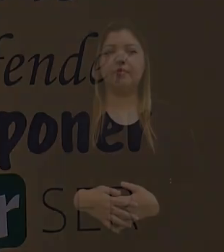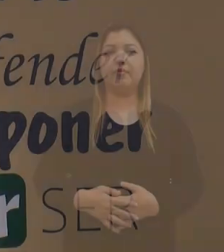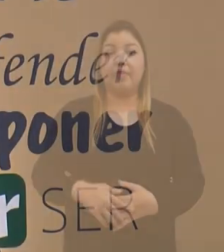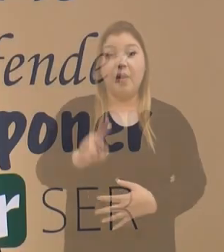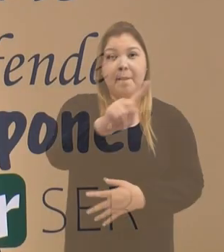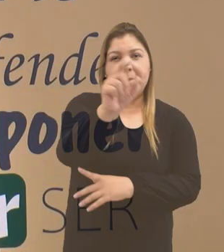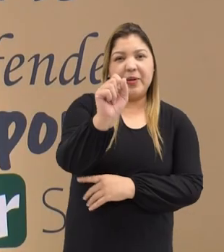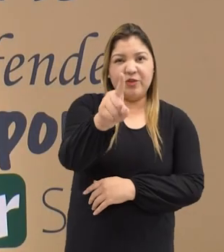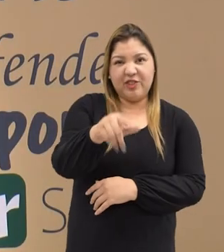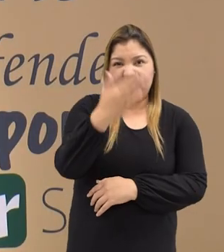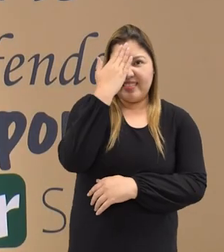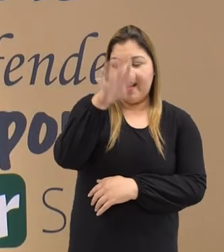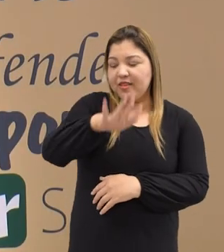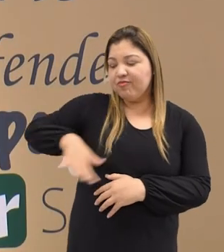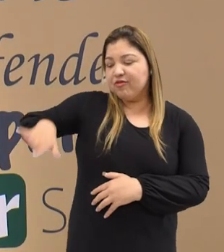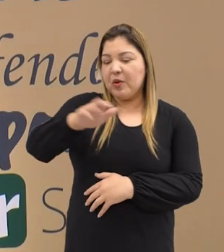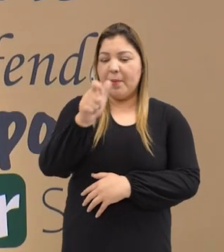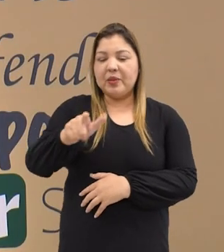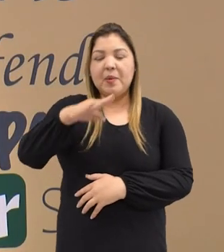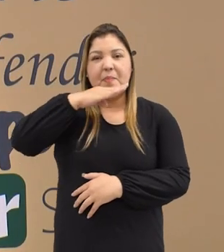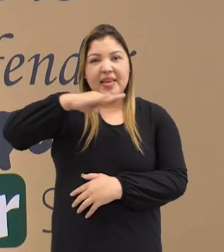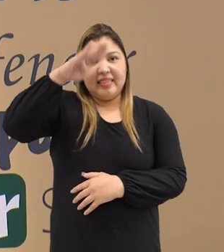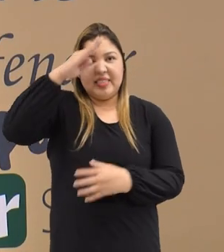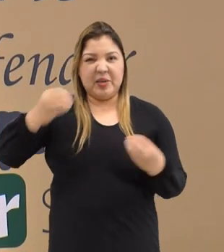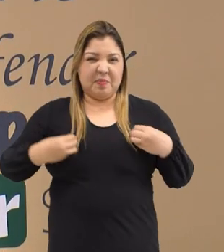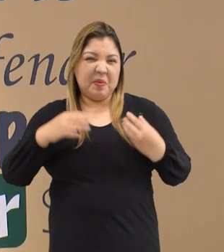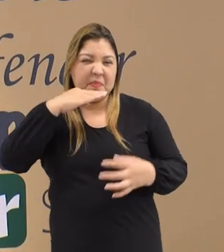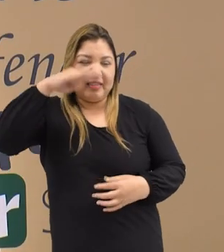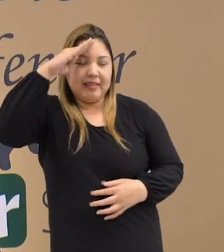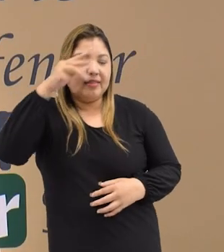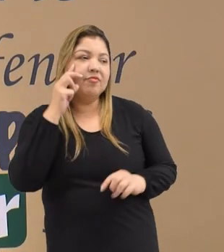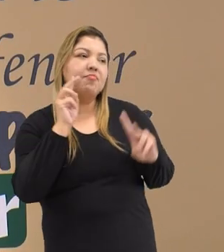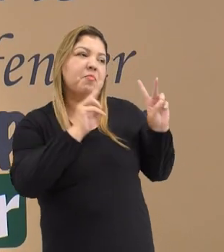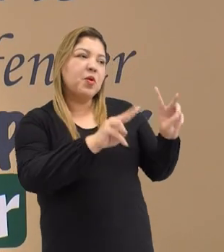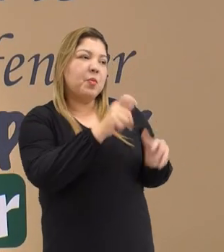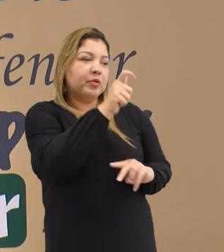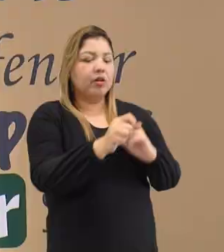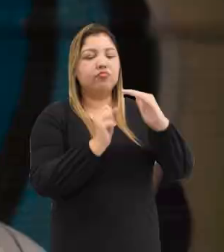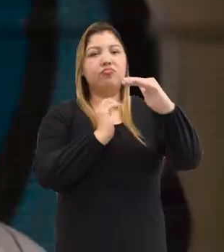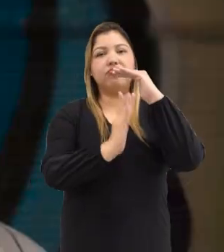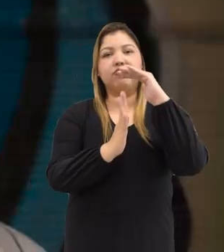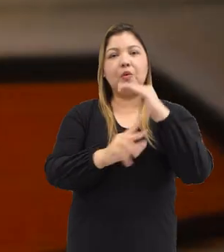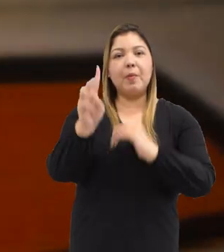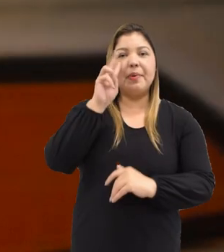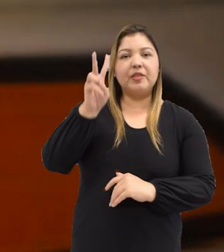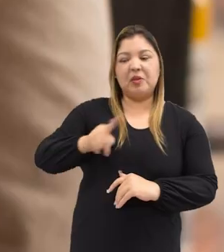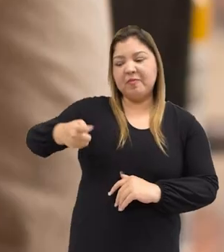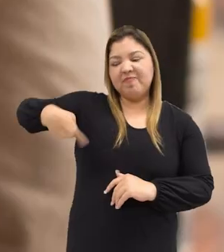¿Sabes qué se dice en Medellín de las personas que son migrantes venezolanas?